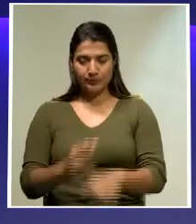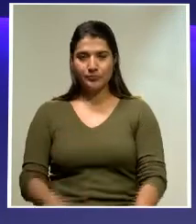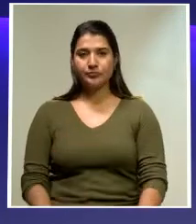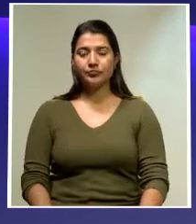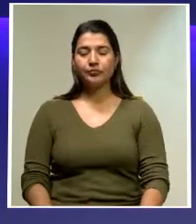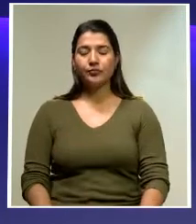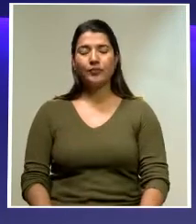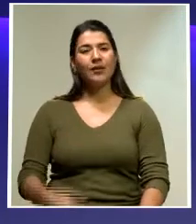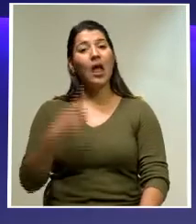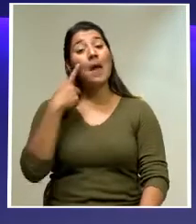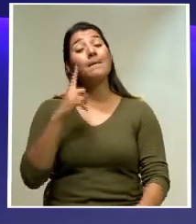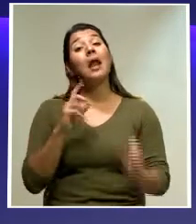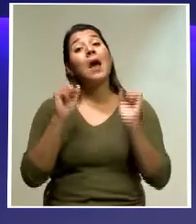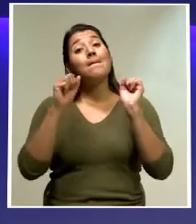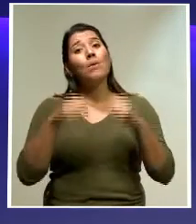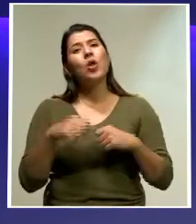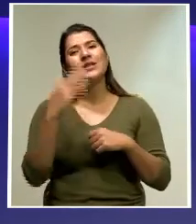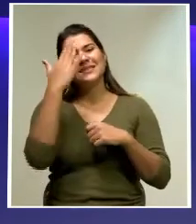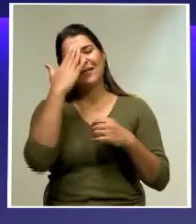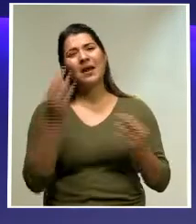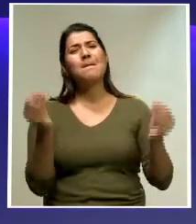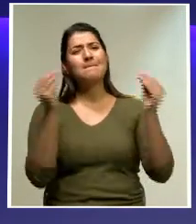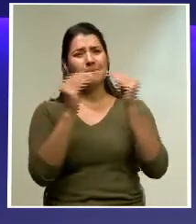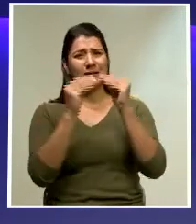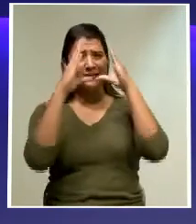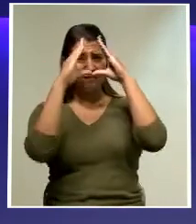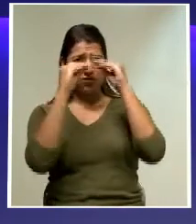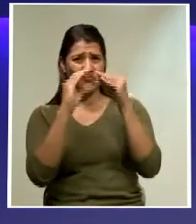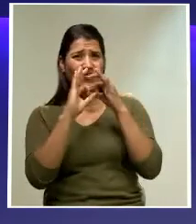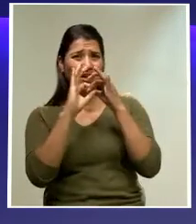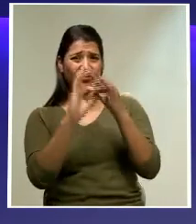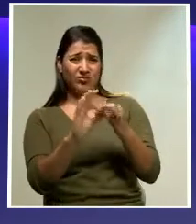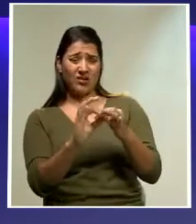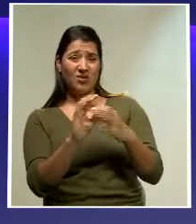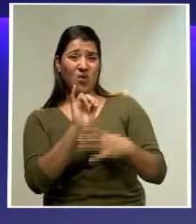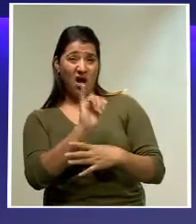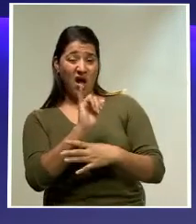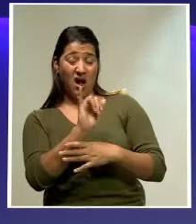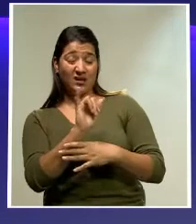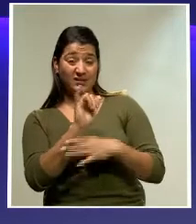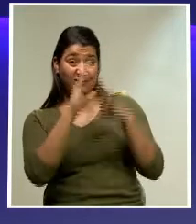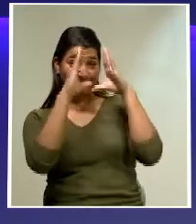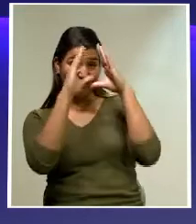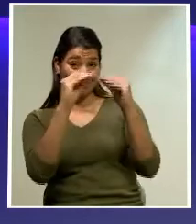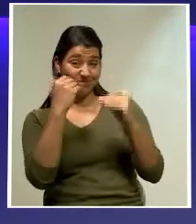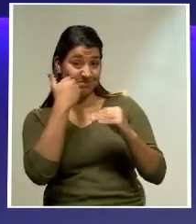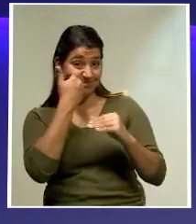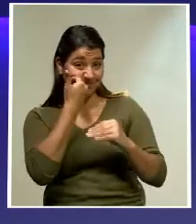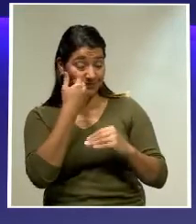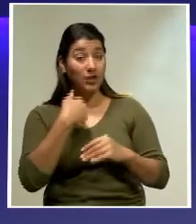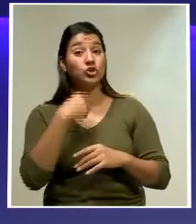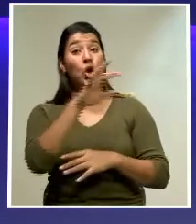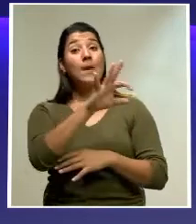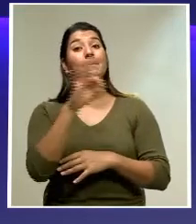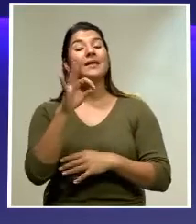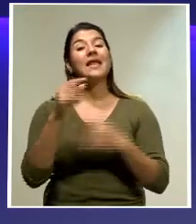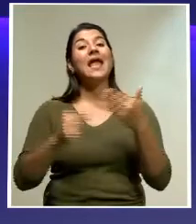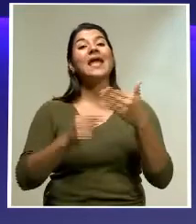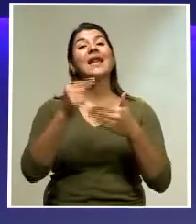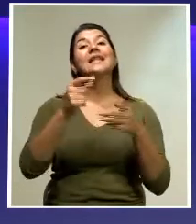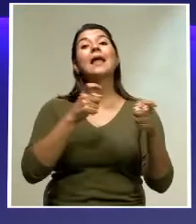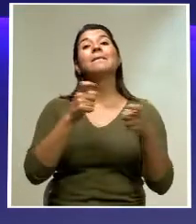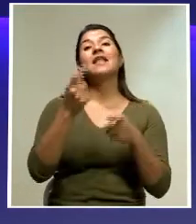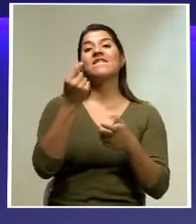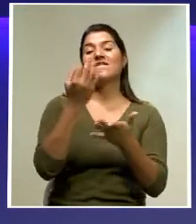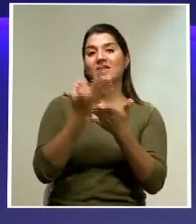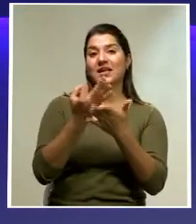Para conocer los detalles de esta penosa información, invité esta noche a la gerente de Administración Financiera